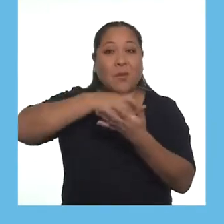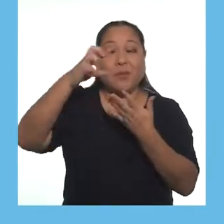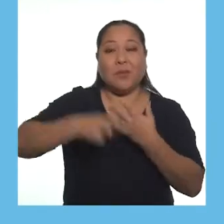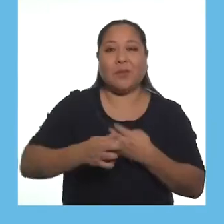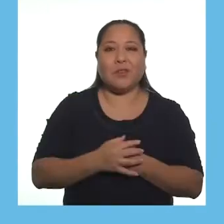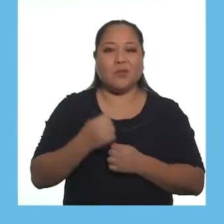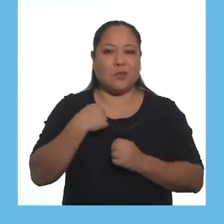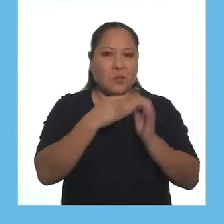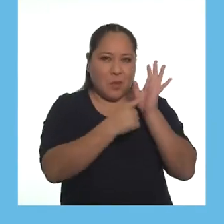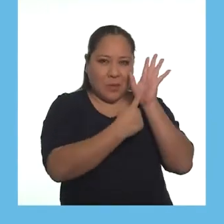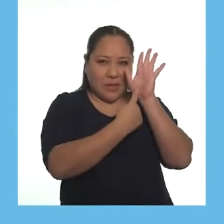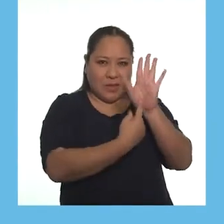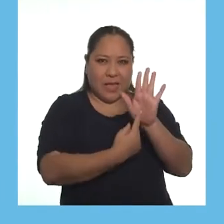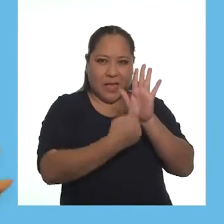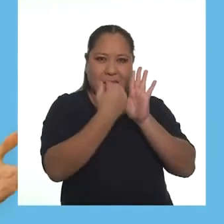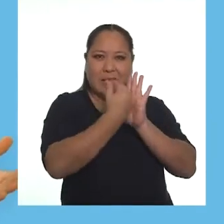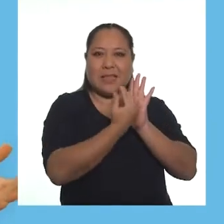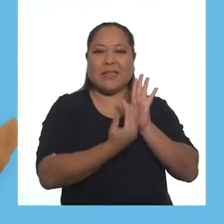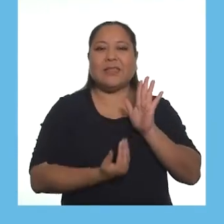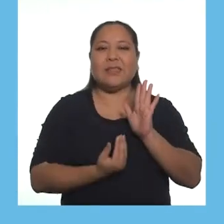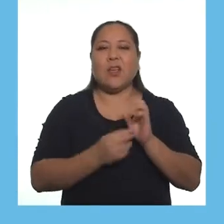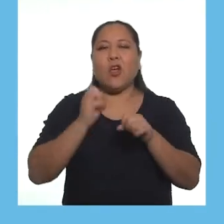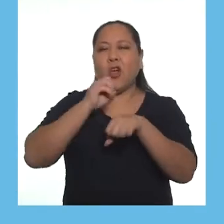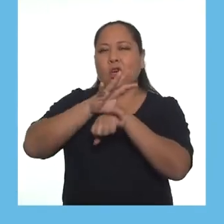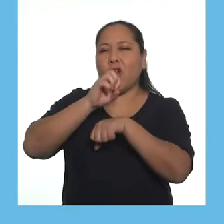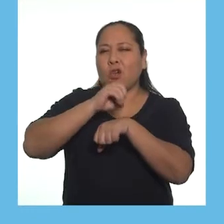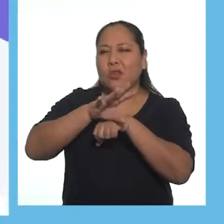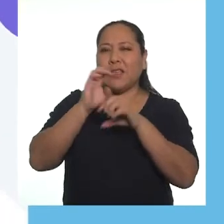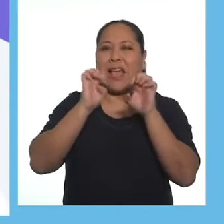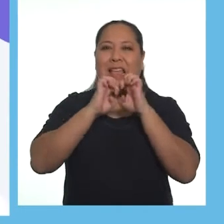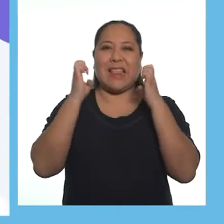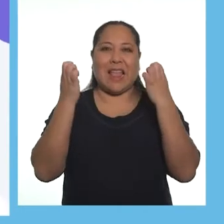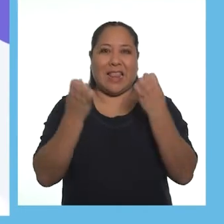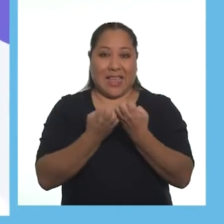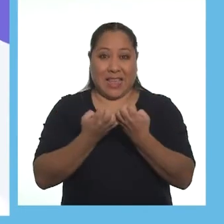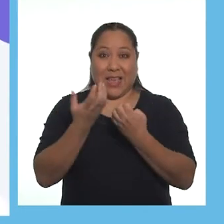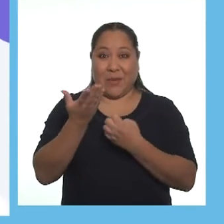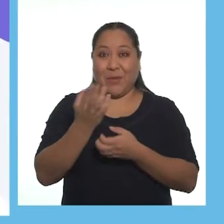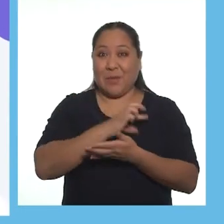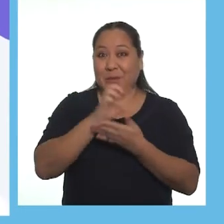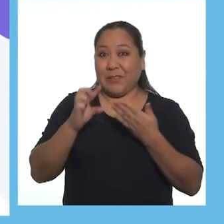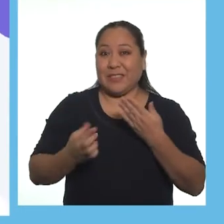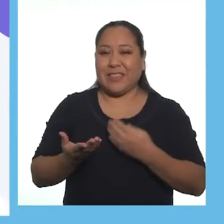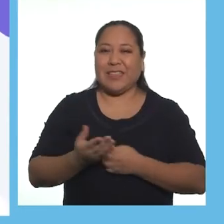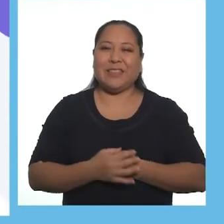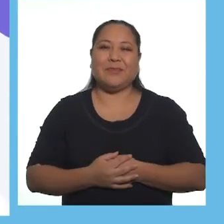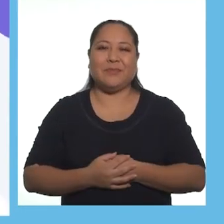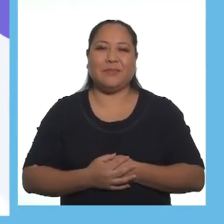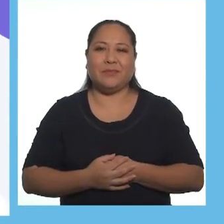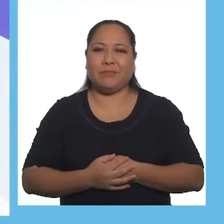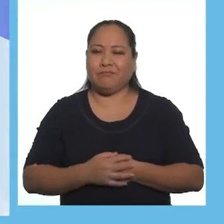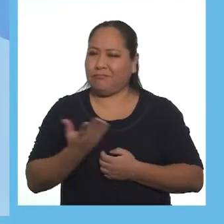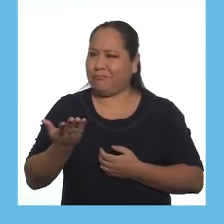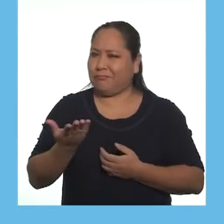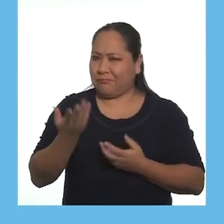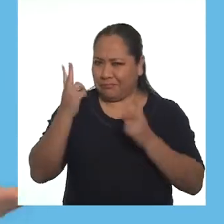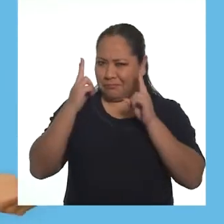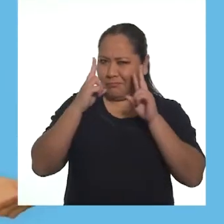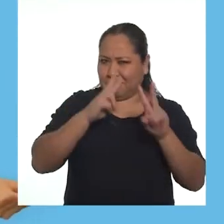continuar con el programa, les presentaré nuestra sección Sugerencias del equipo transdisciplinario.